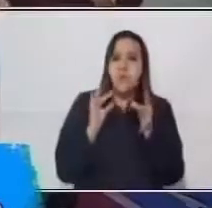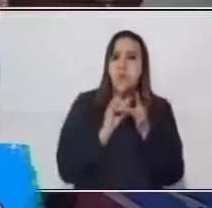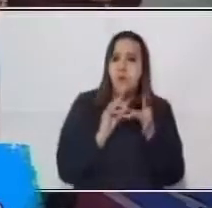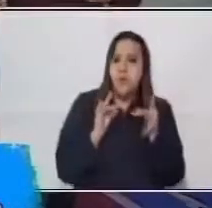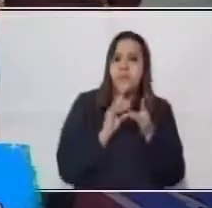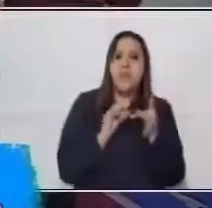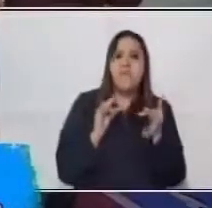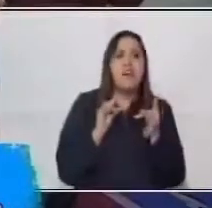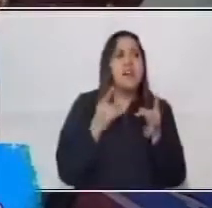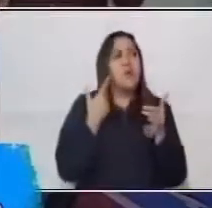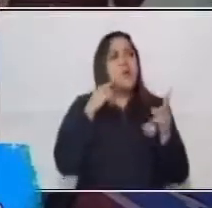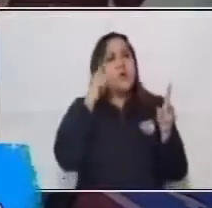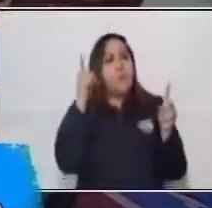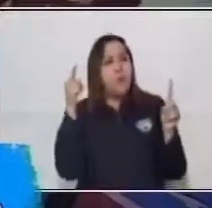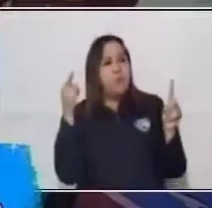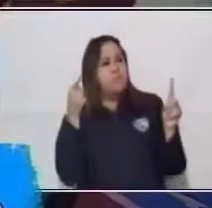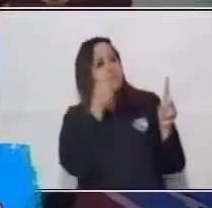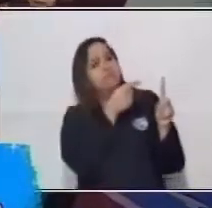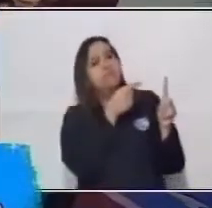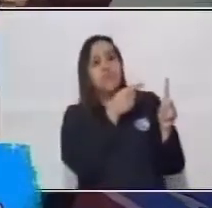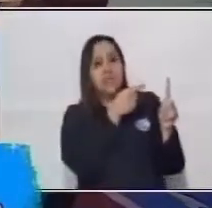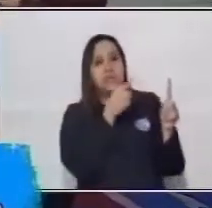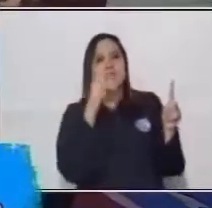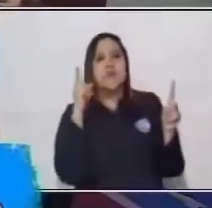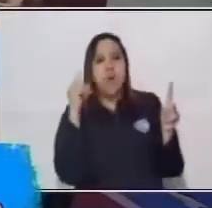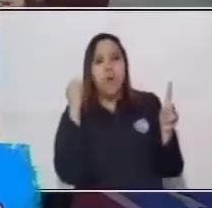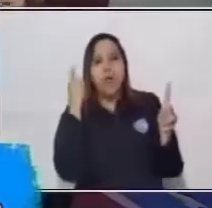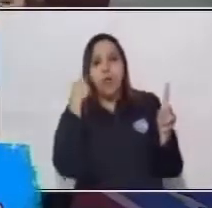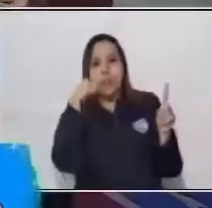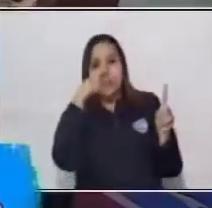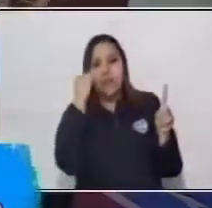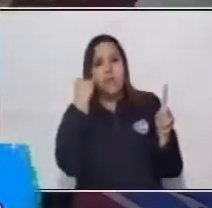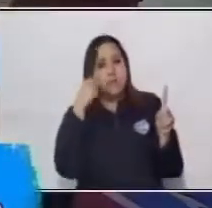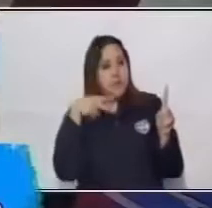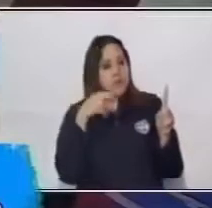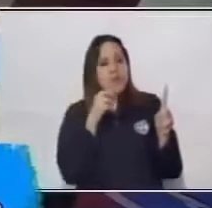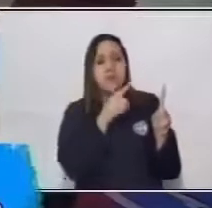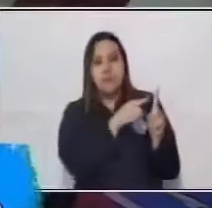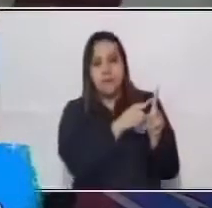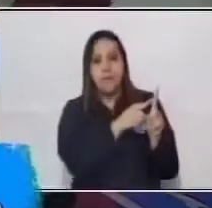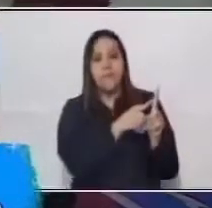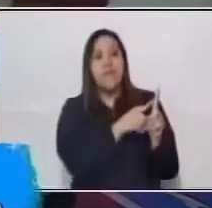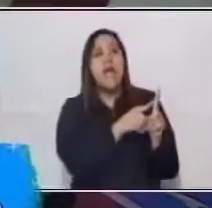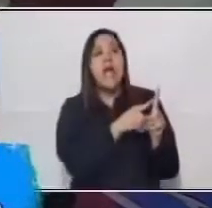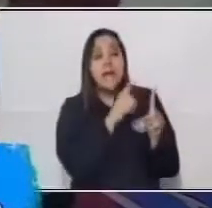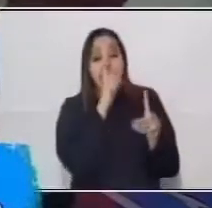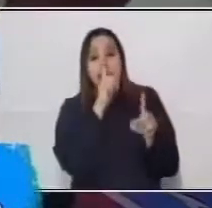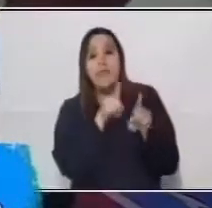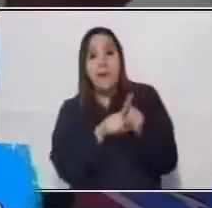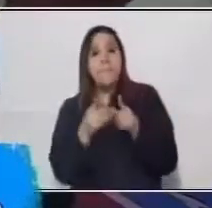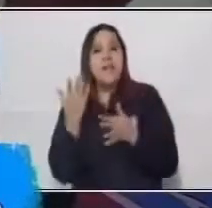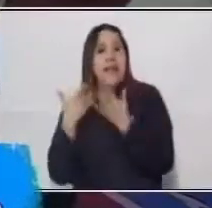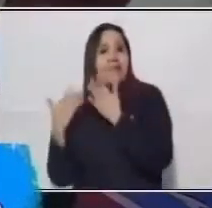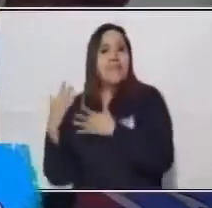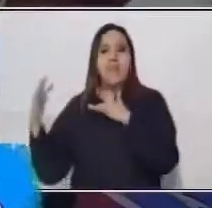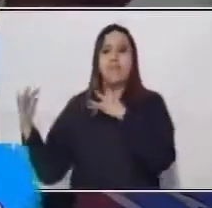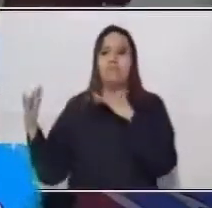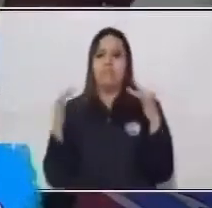contaban también como un destino que había en ese momento y por último que había guerra entre los distintos